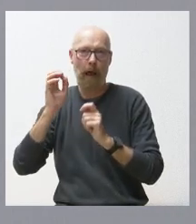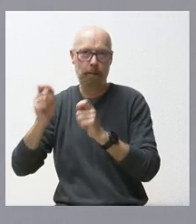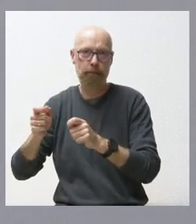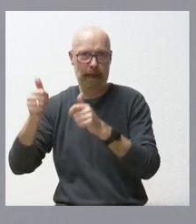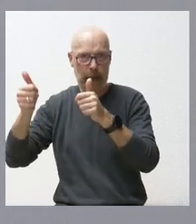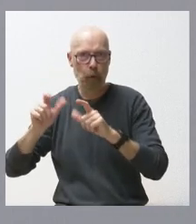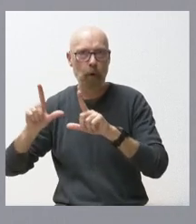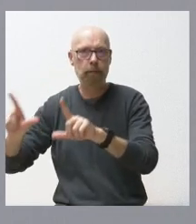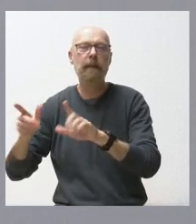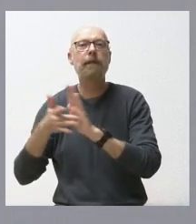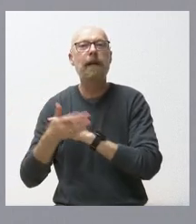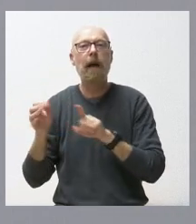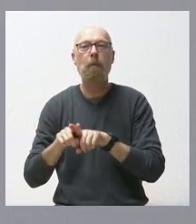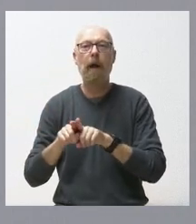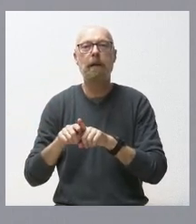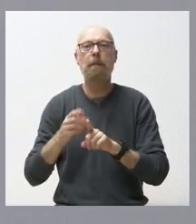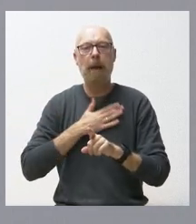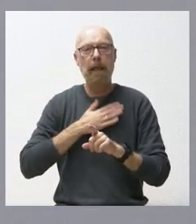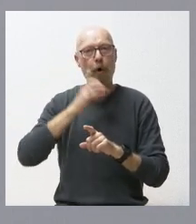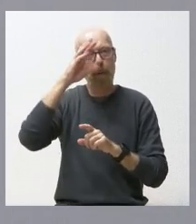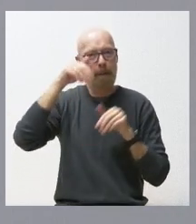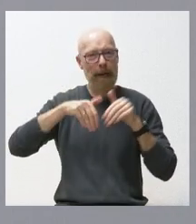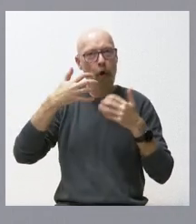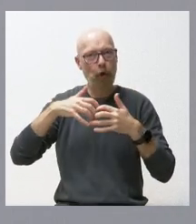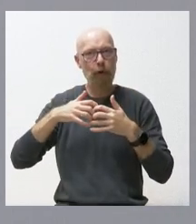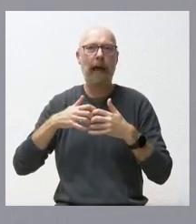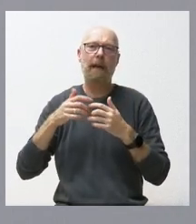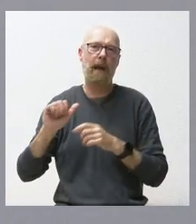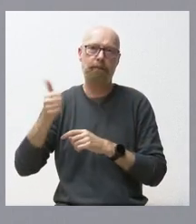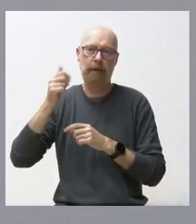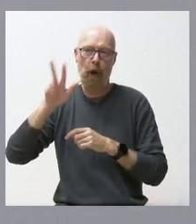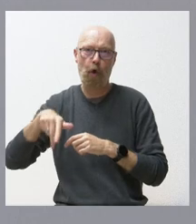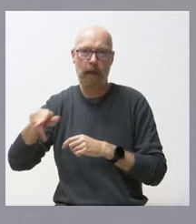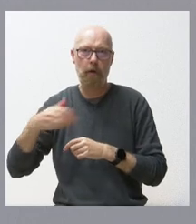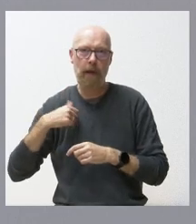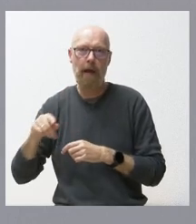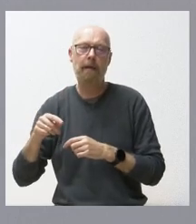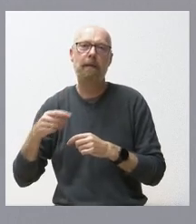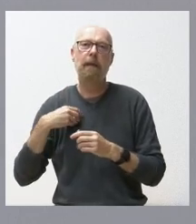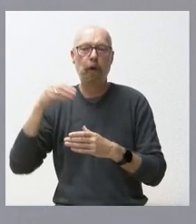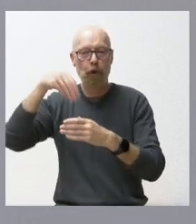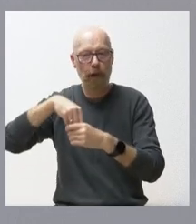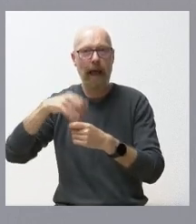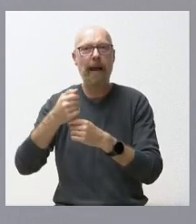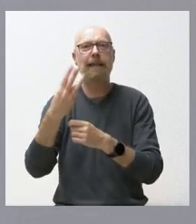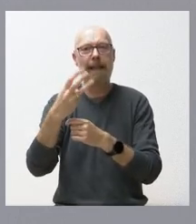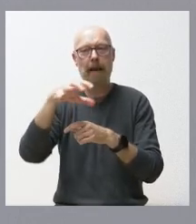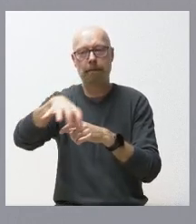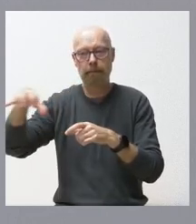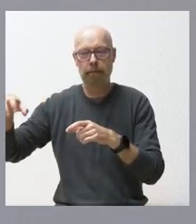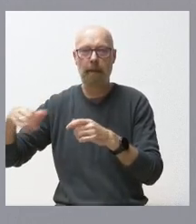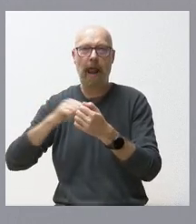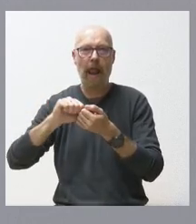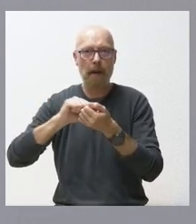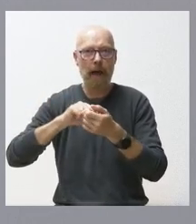patrimonio minero industrial y, en concreto, son tres los elementos señalados en este conjunto, los lavaderos, las edificaciones asociadas de